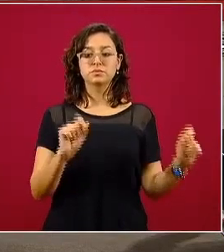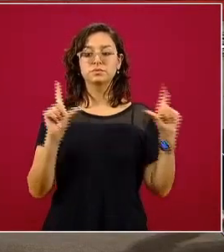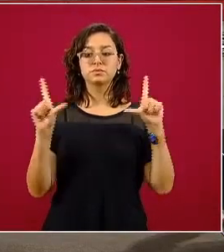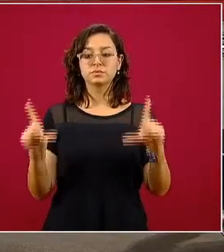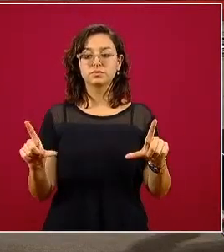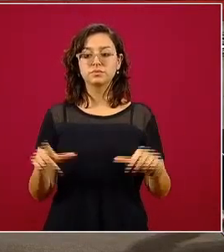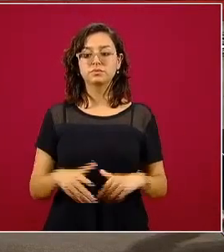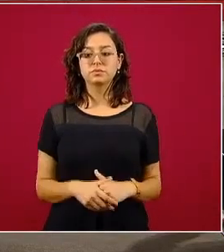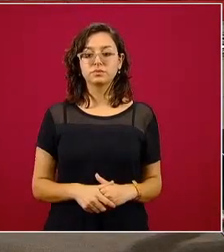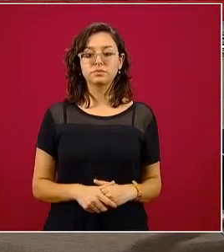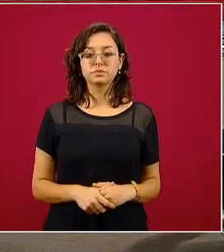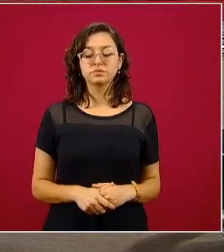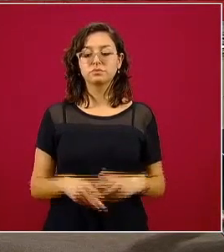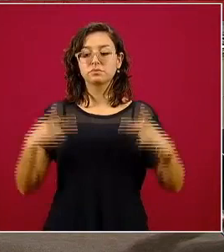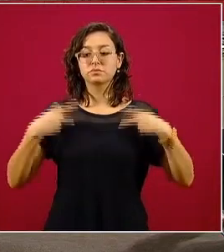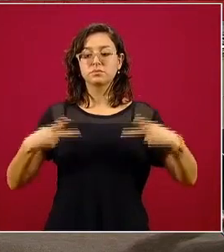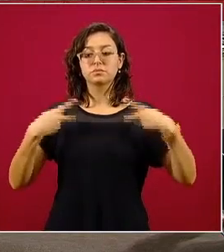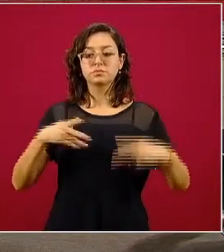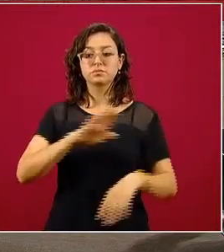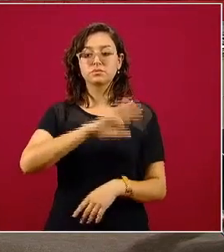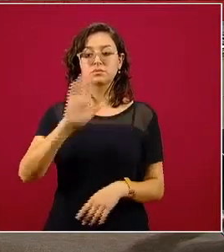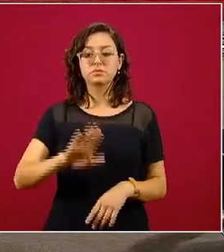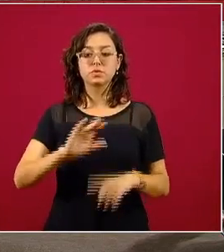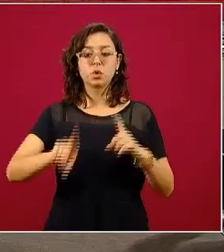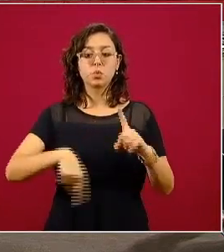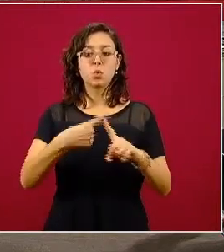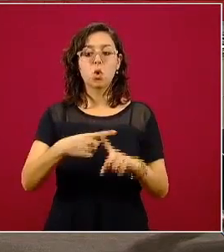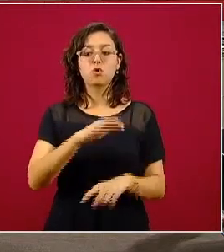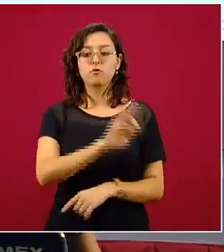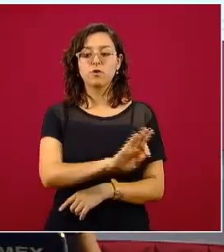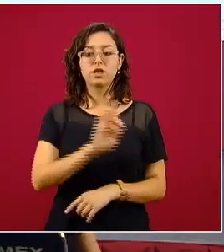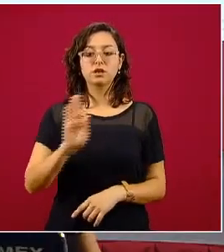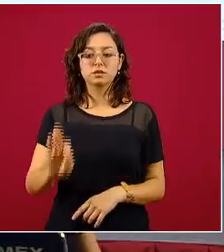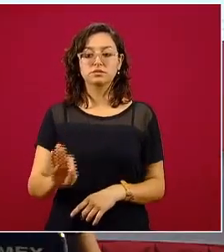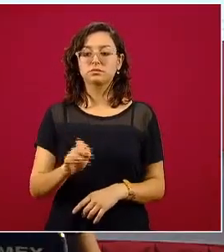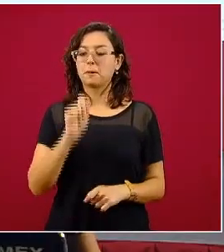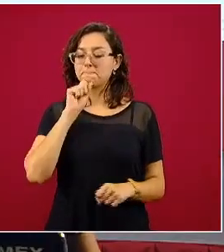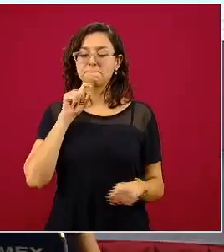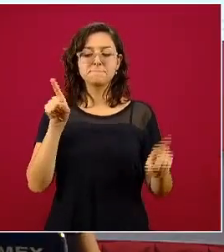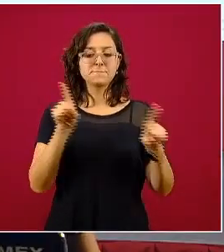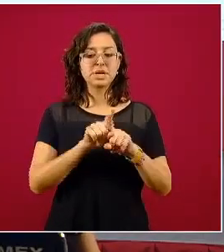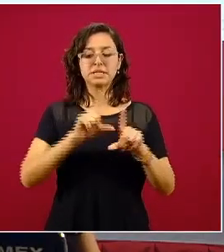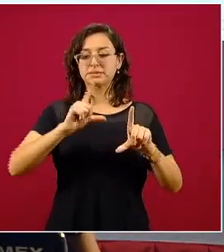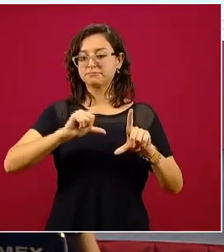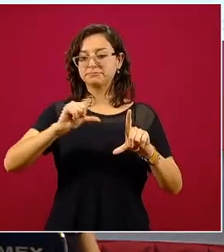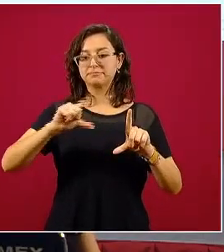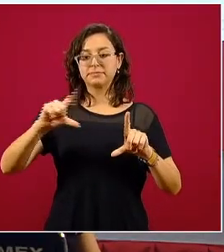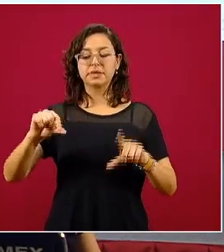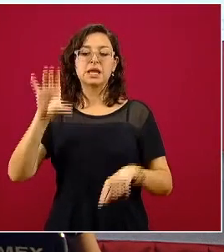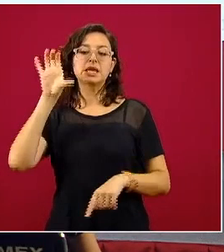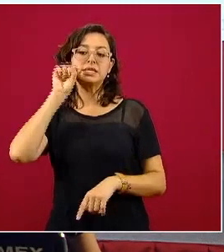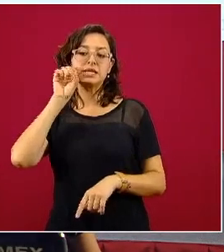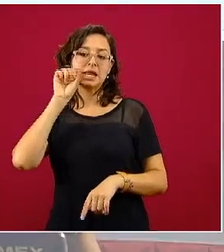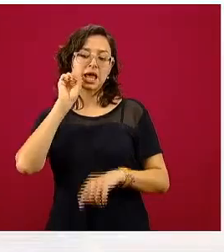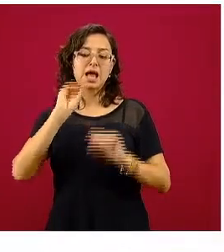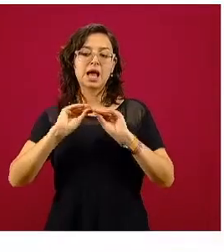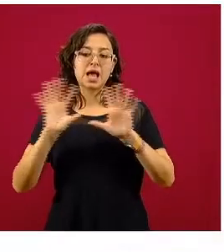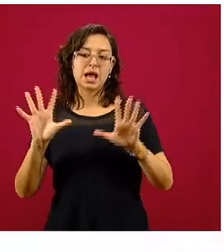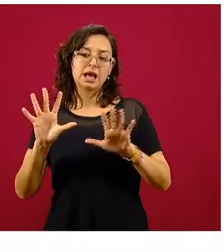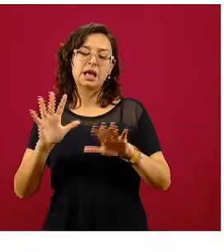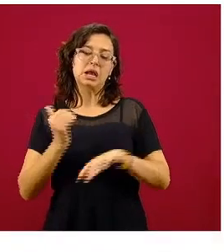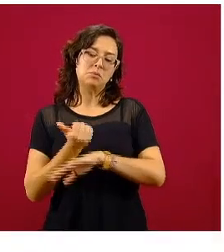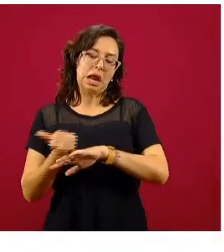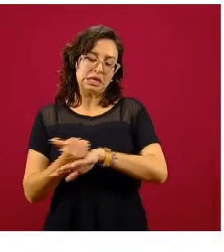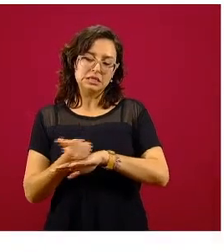la distribución de las defunciones por fecha de ocurrencia, y también están graficadas en este color naranja claro las